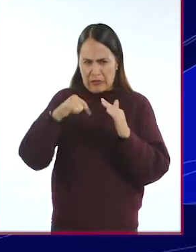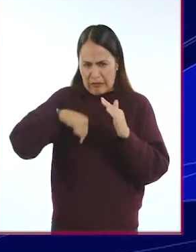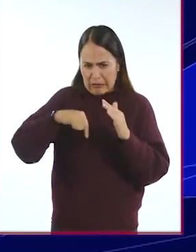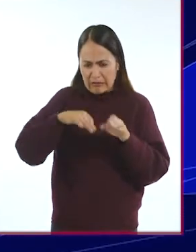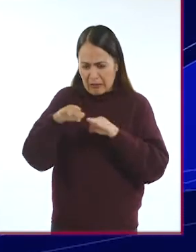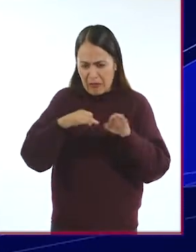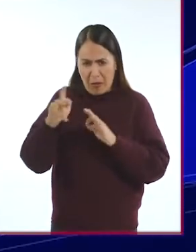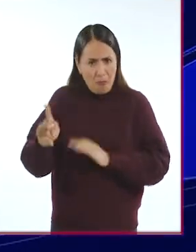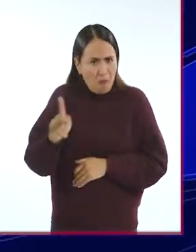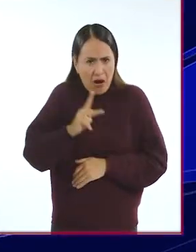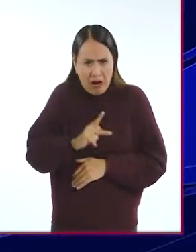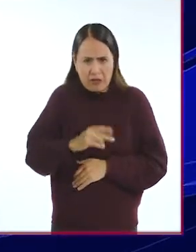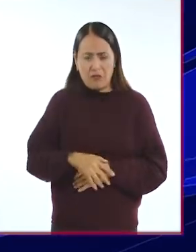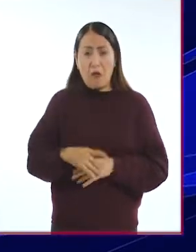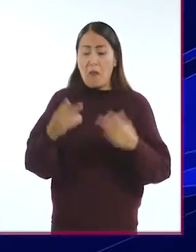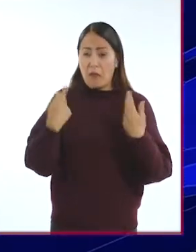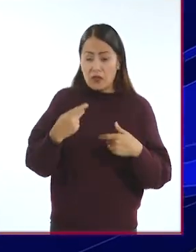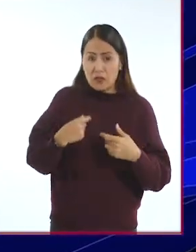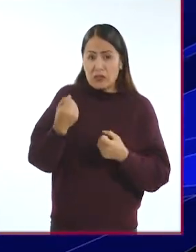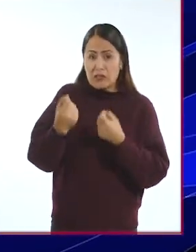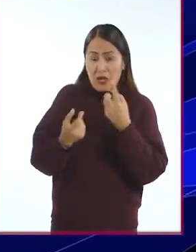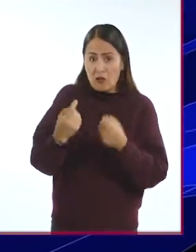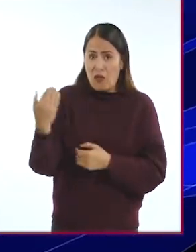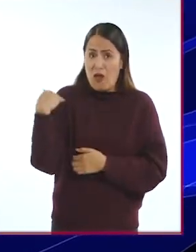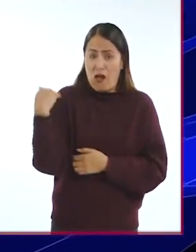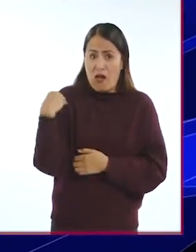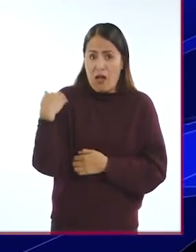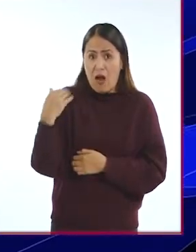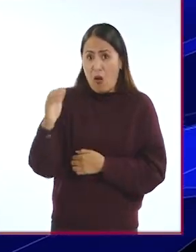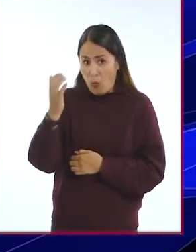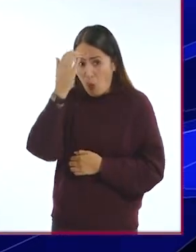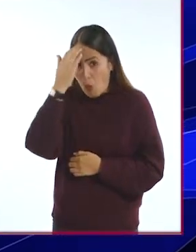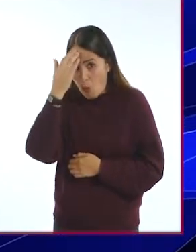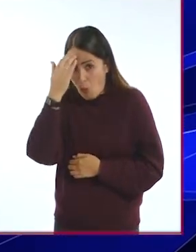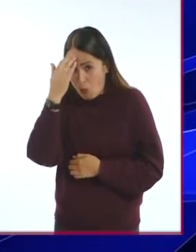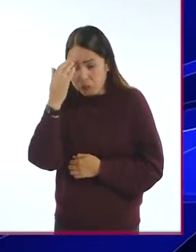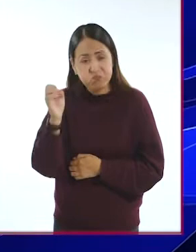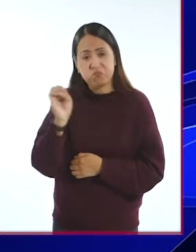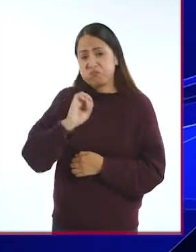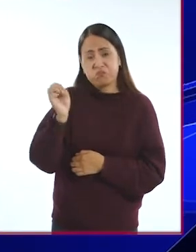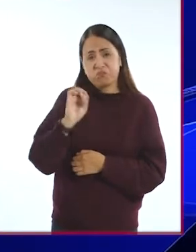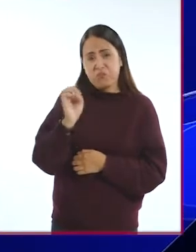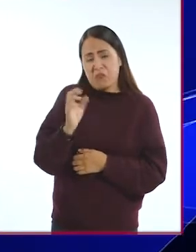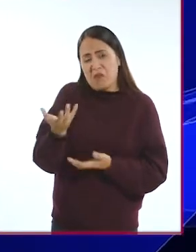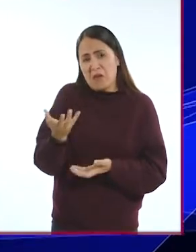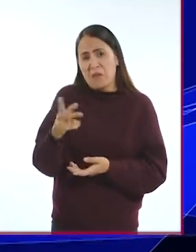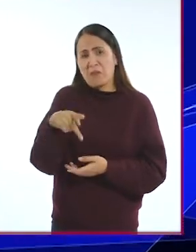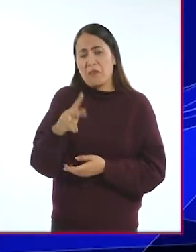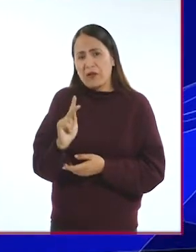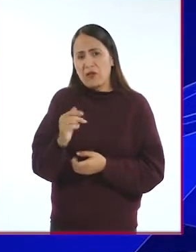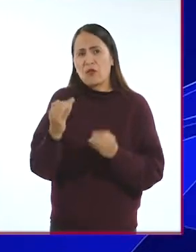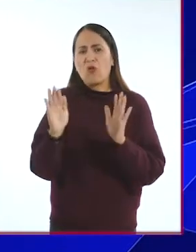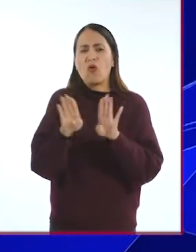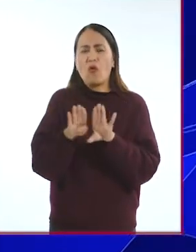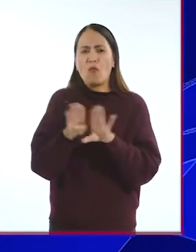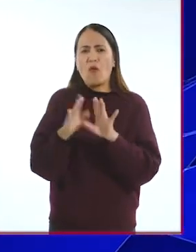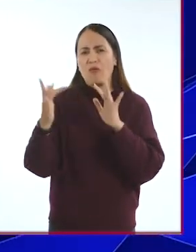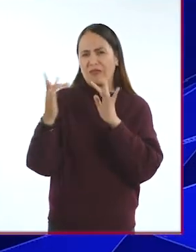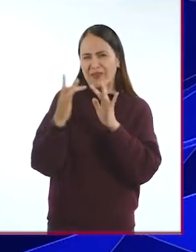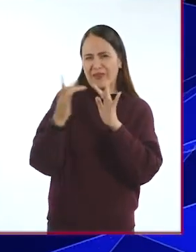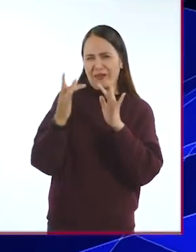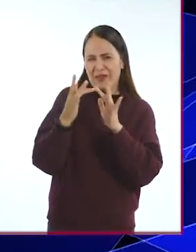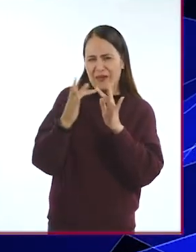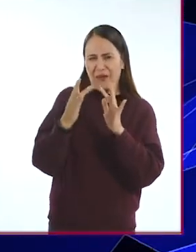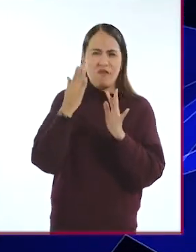Y tengo clientes incluso que ni conozco, ¿no? Entonces, me voy a conocer a través de las